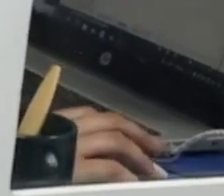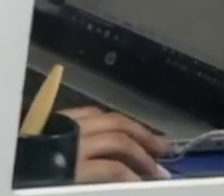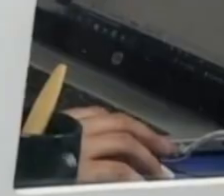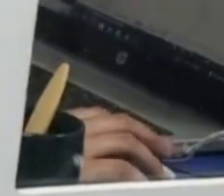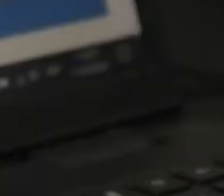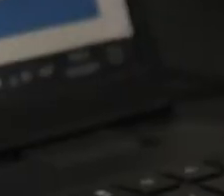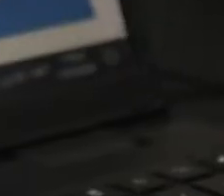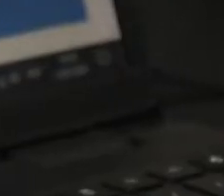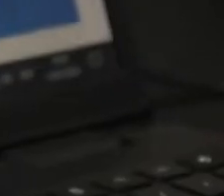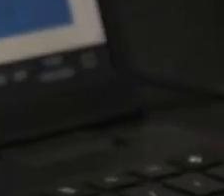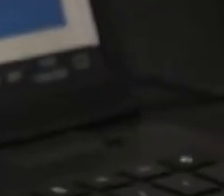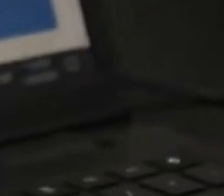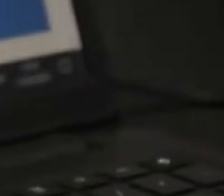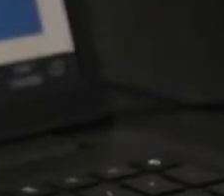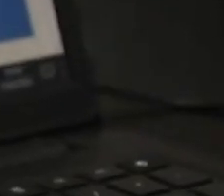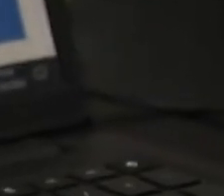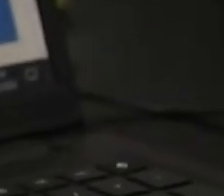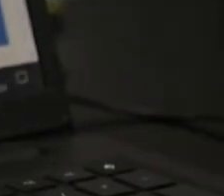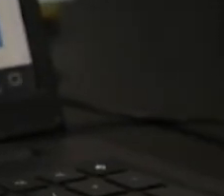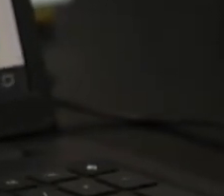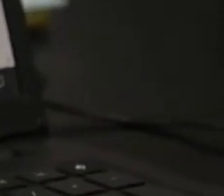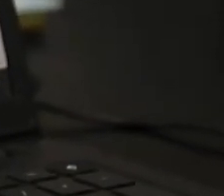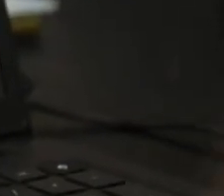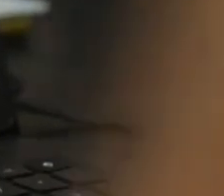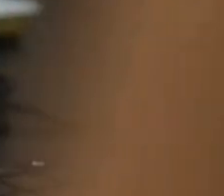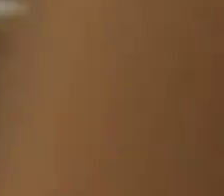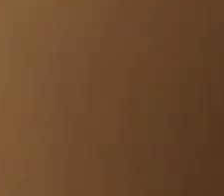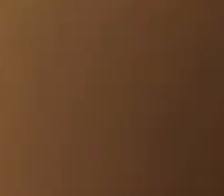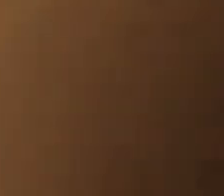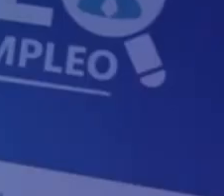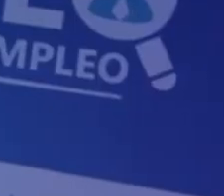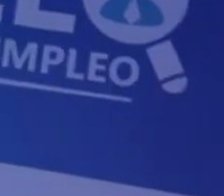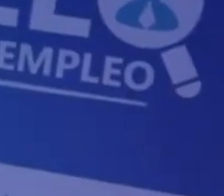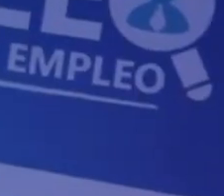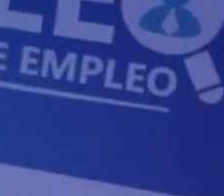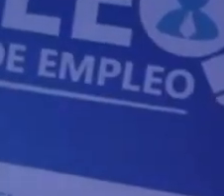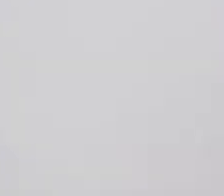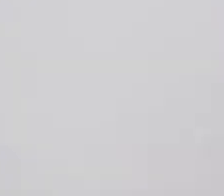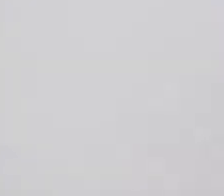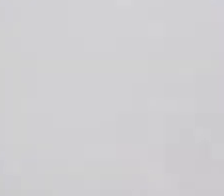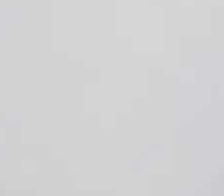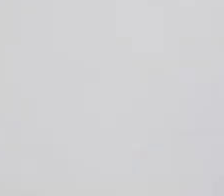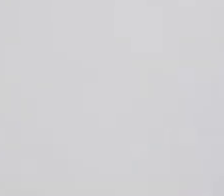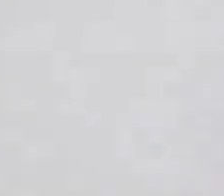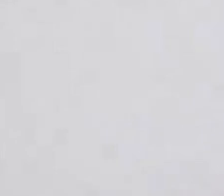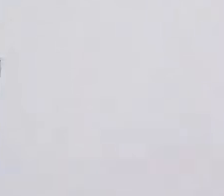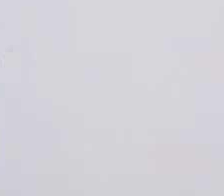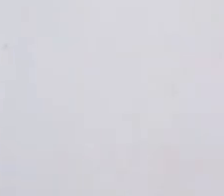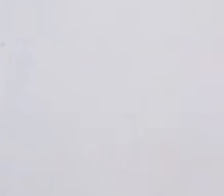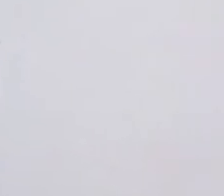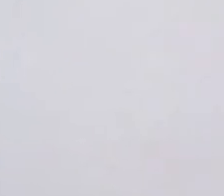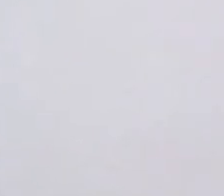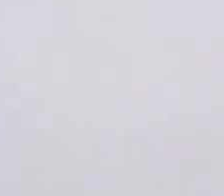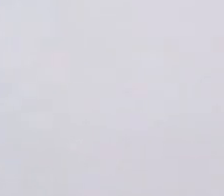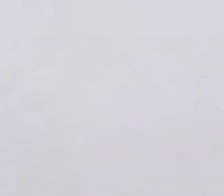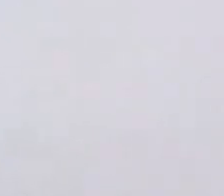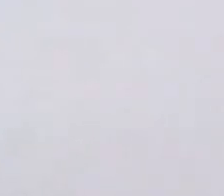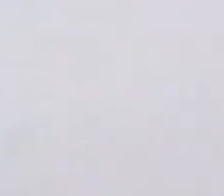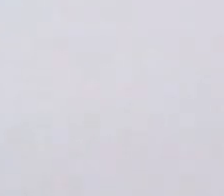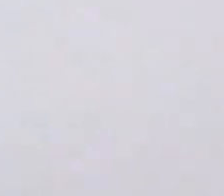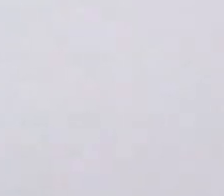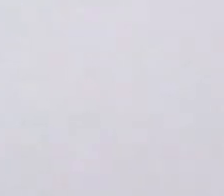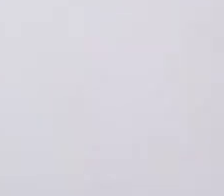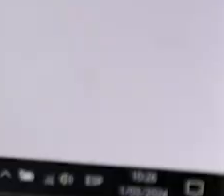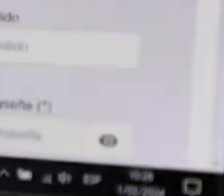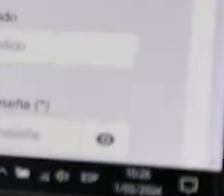recuerda que para un empleo en el extranjero puedes aplicar por medio de la plataforma electrónica tu empleo un espacio virtual y